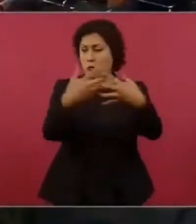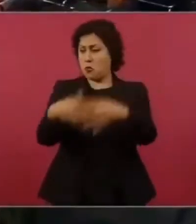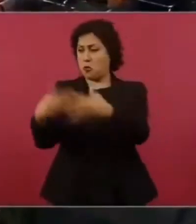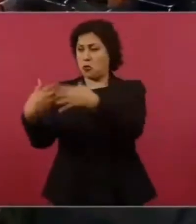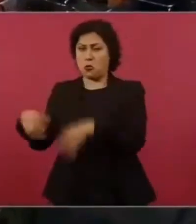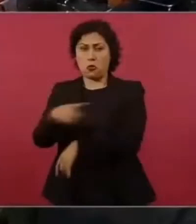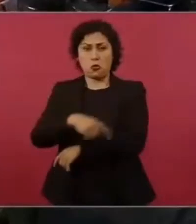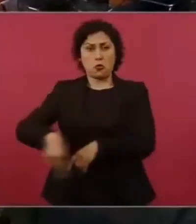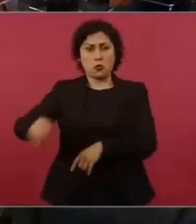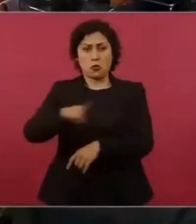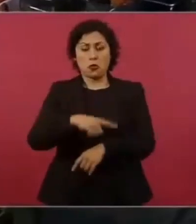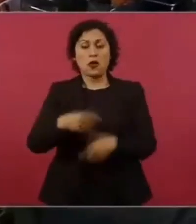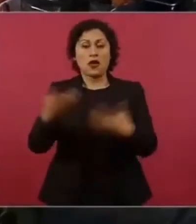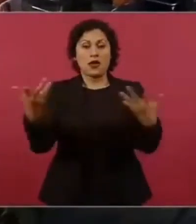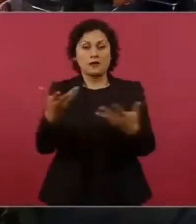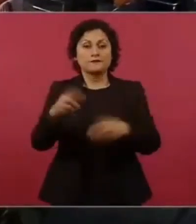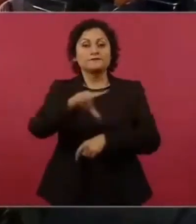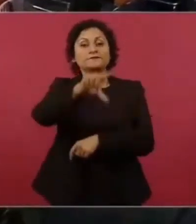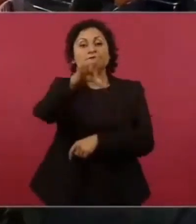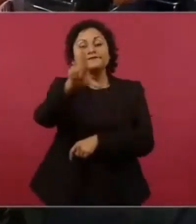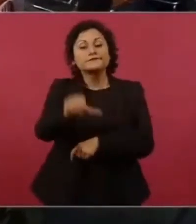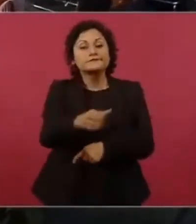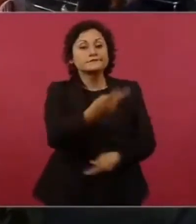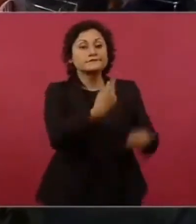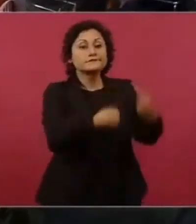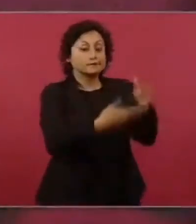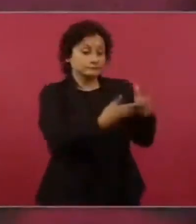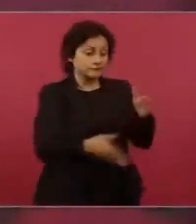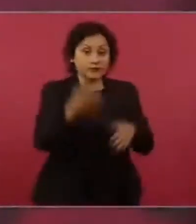Viene la política neoliberal.